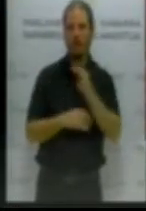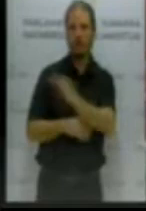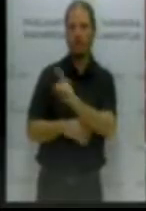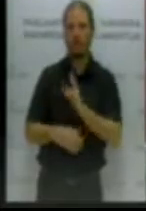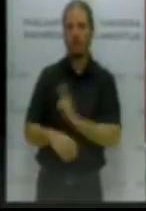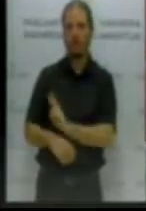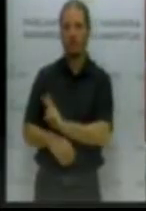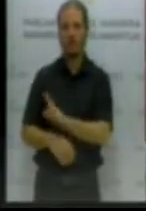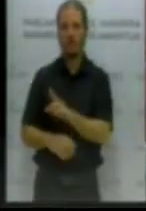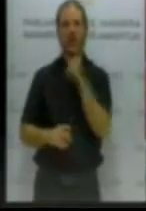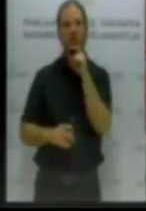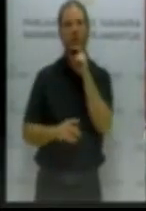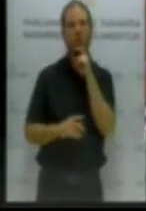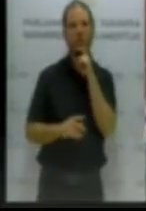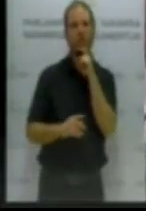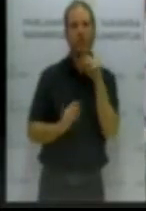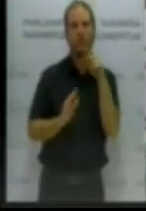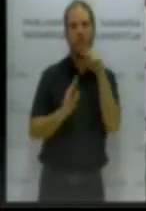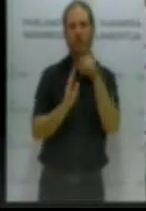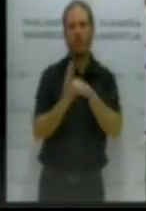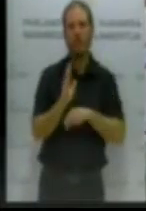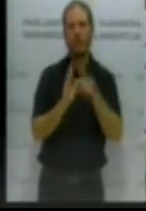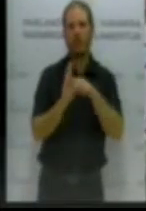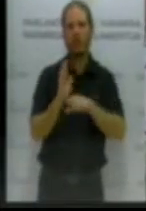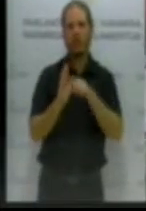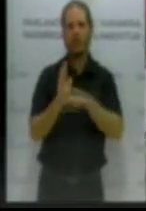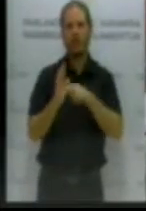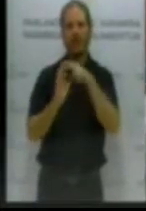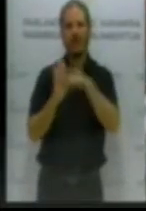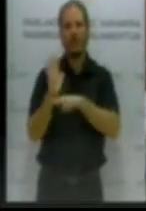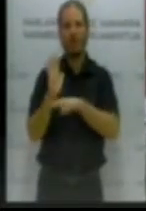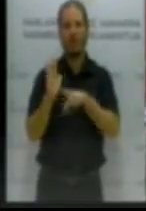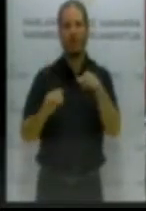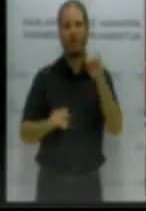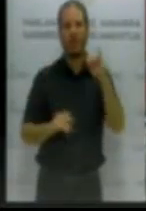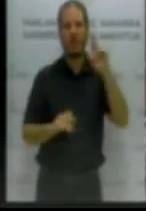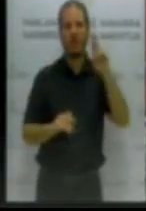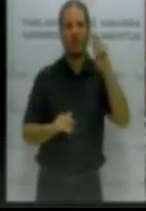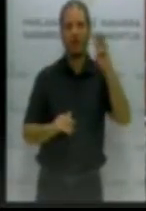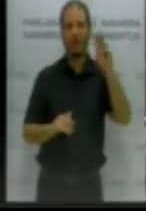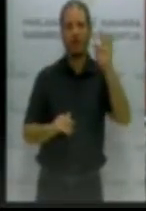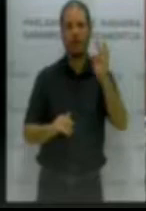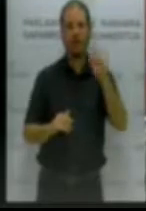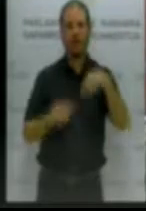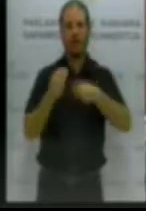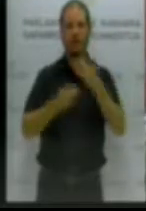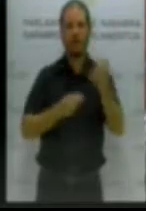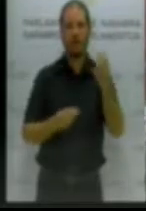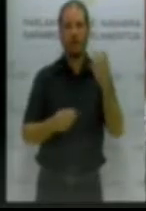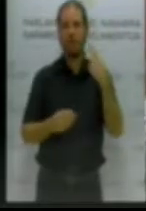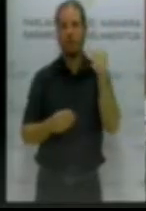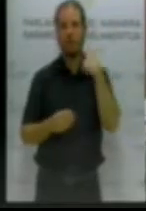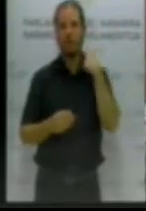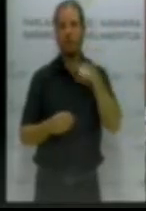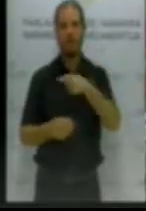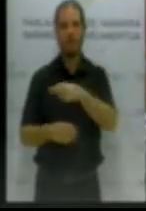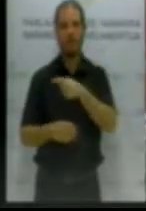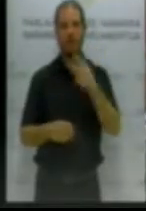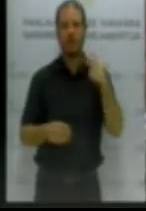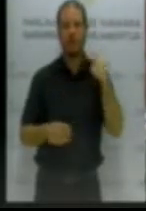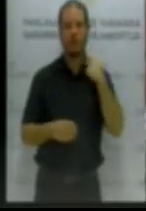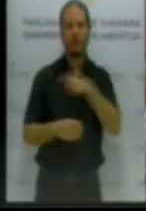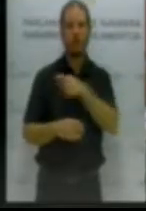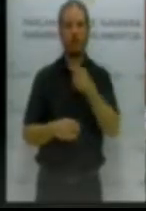cambiando la regulación, cambiando la regulación del IRPF y eliminando ya para las pensionistas de viuda edad la referencia al SMI.